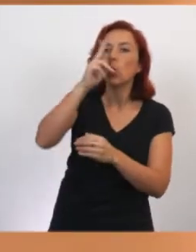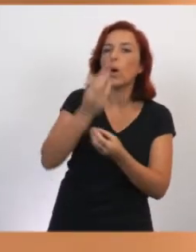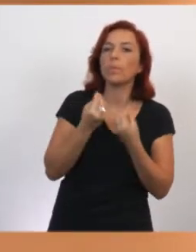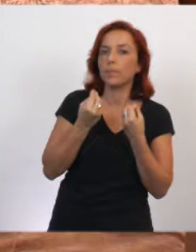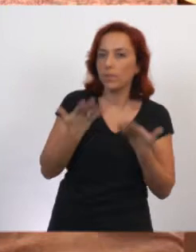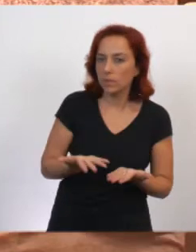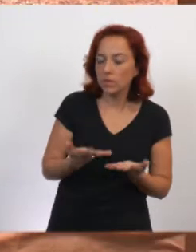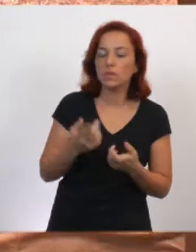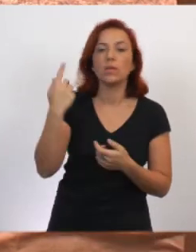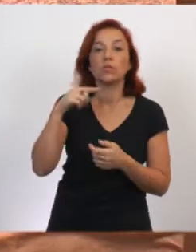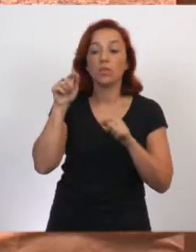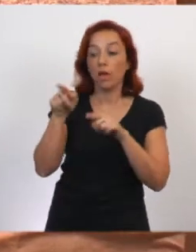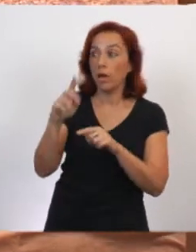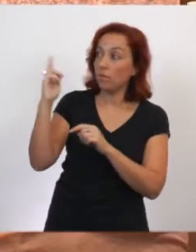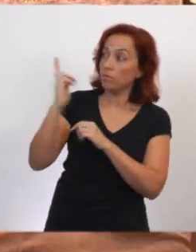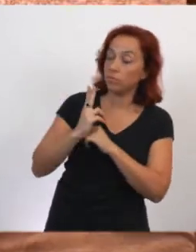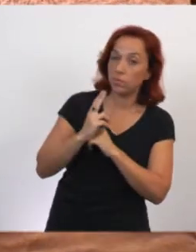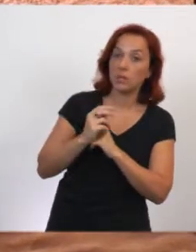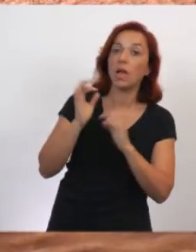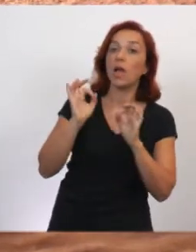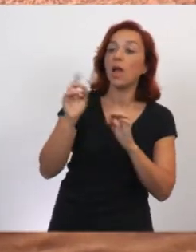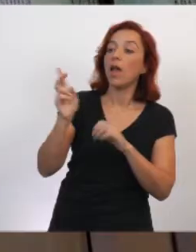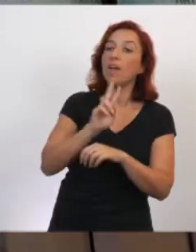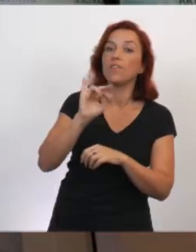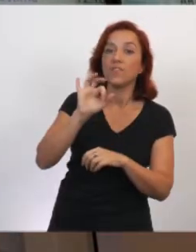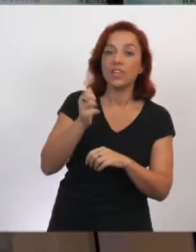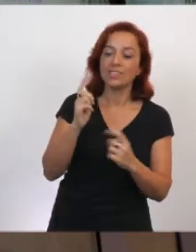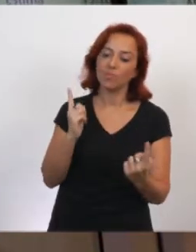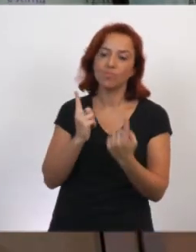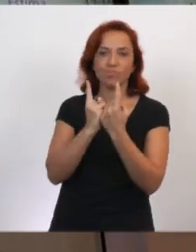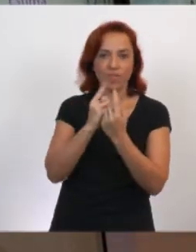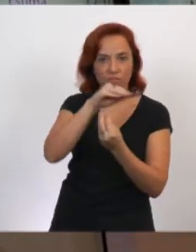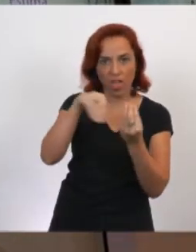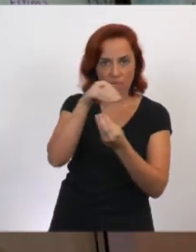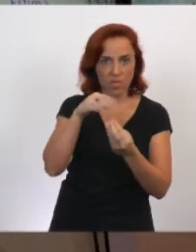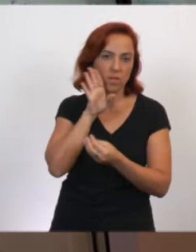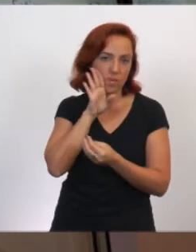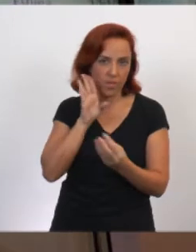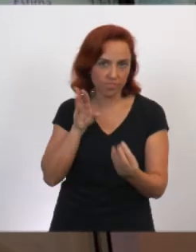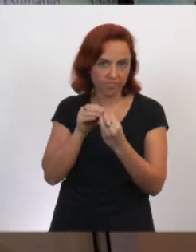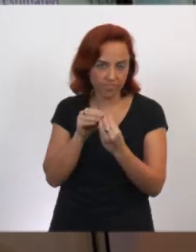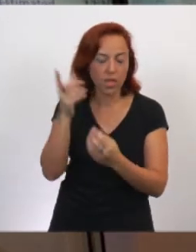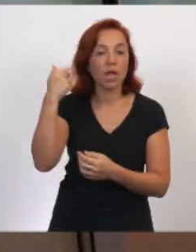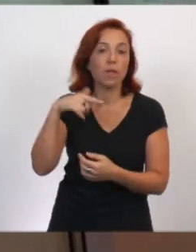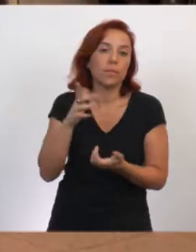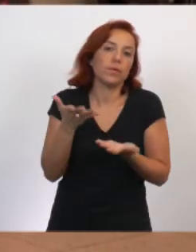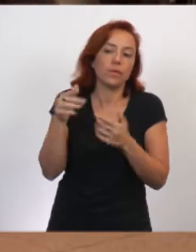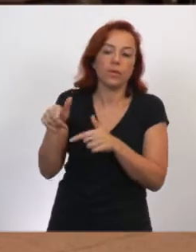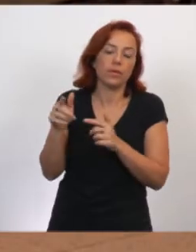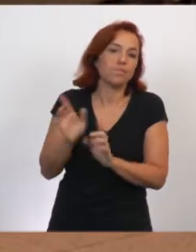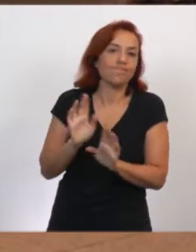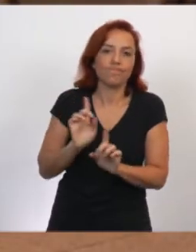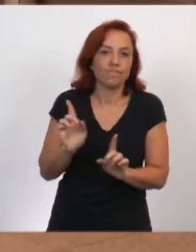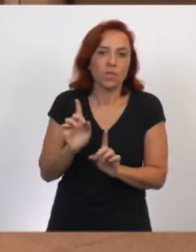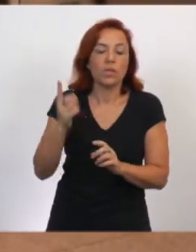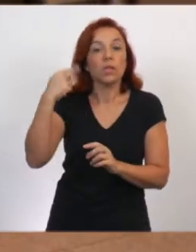mérito al ingreso. En este caso hubiera correspondido, si hubiera estado vigente, una visa de reunificación familiar, por lo cual esta circunstancia no se hubiera